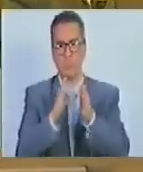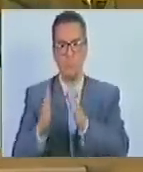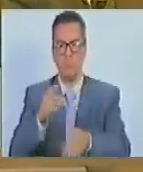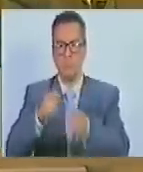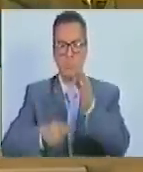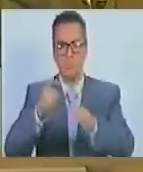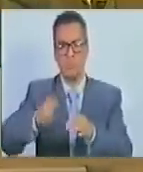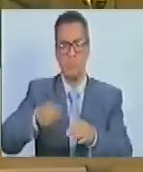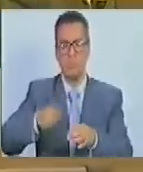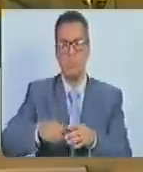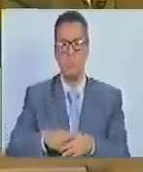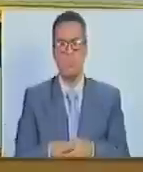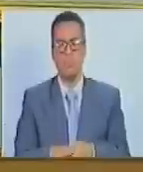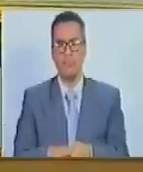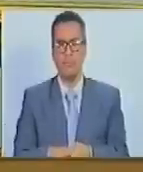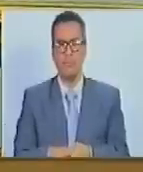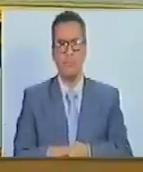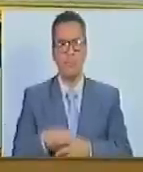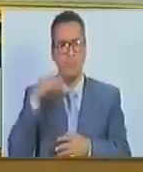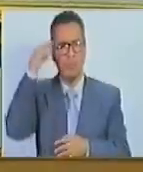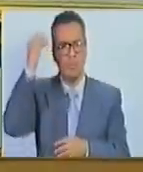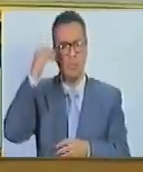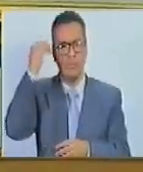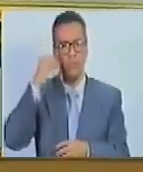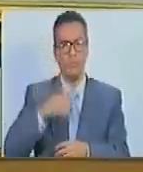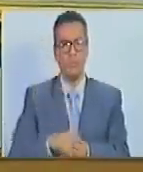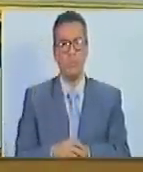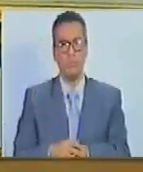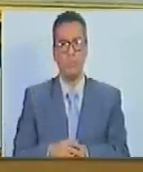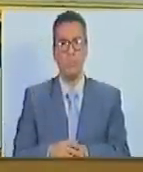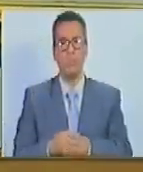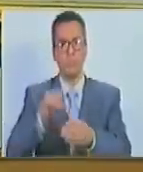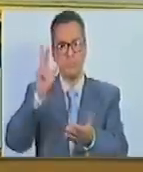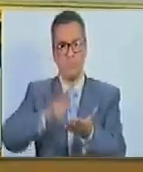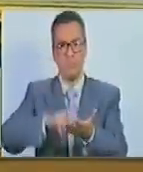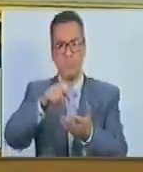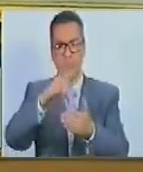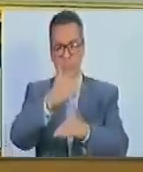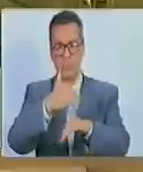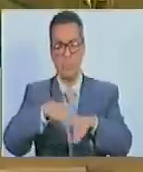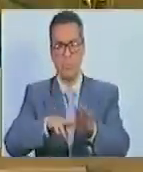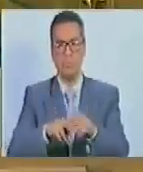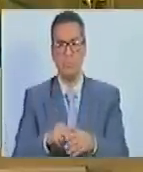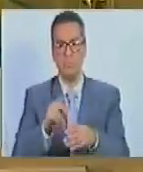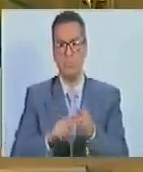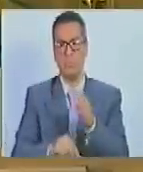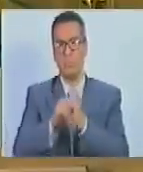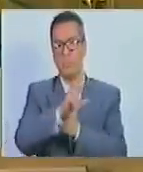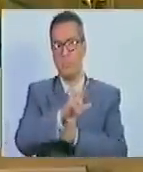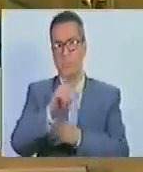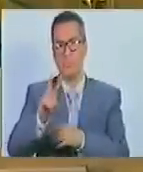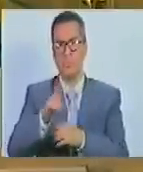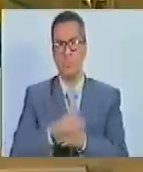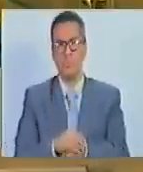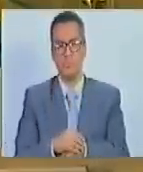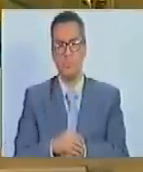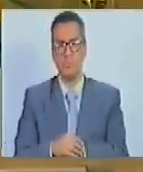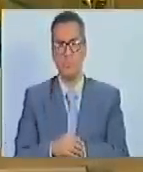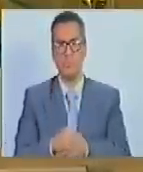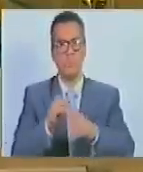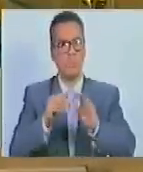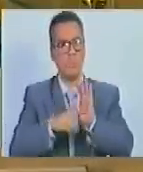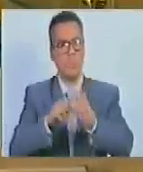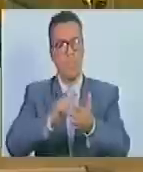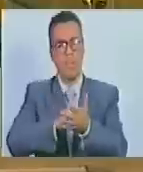jurídico. Esto, señor presidente. En consideración. Aprobado. Siguiente. Trigésimo segundo. Se